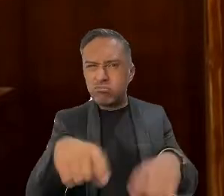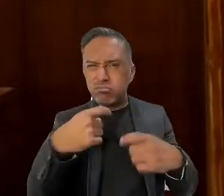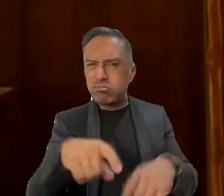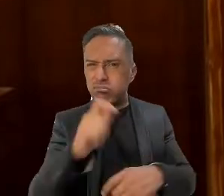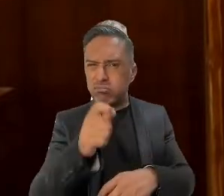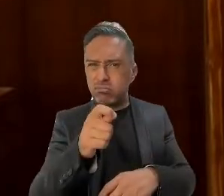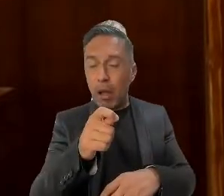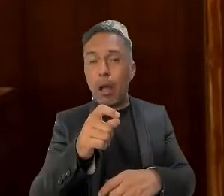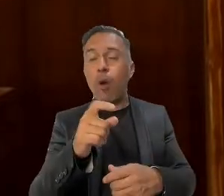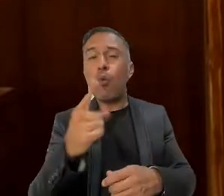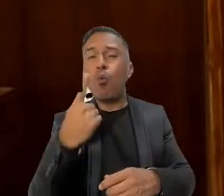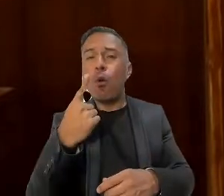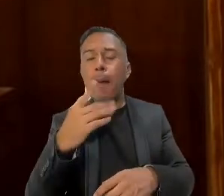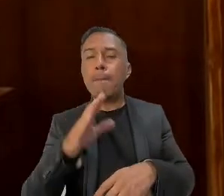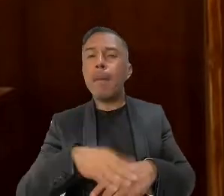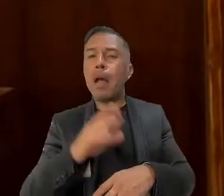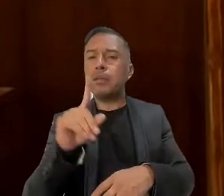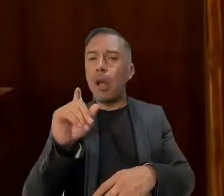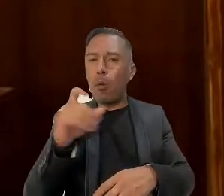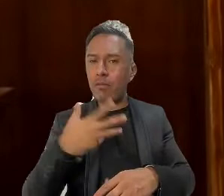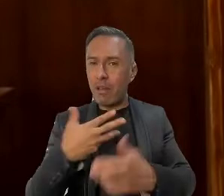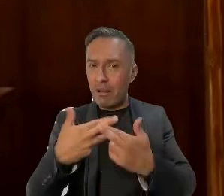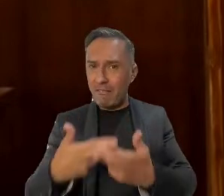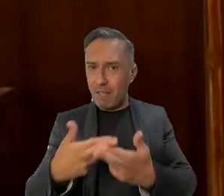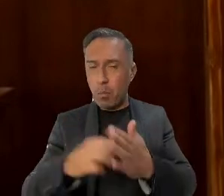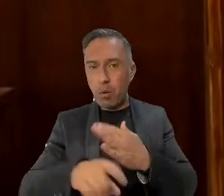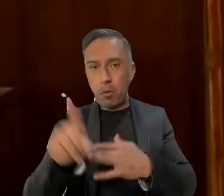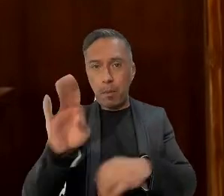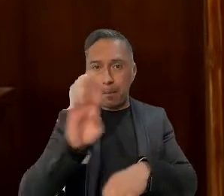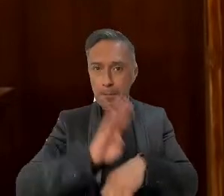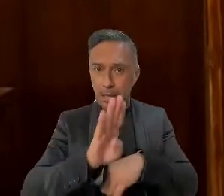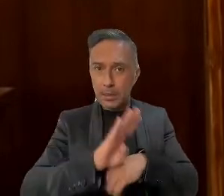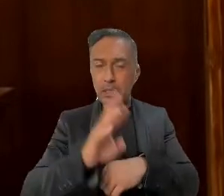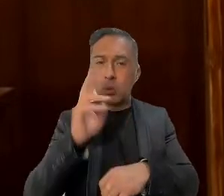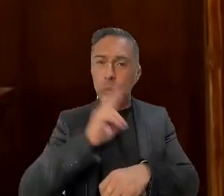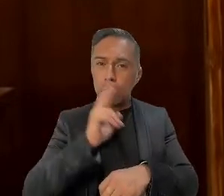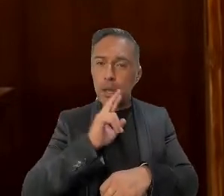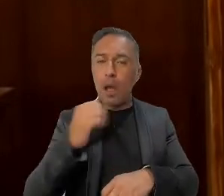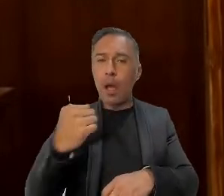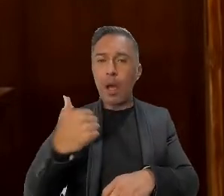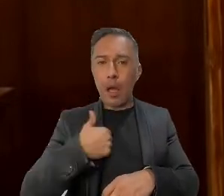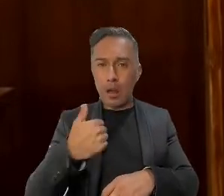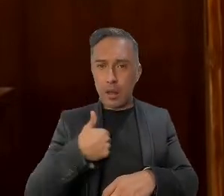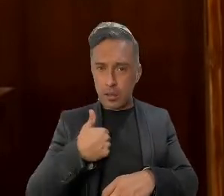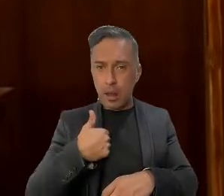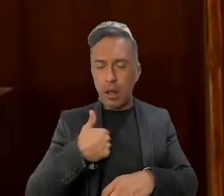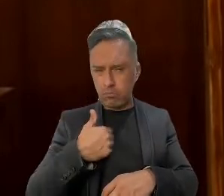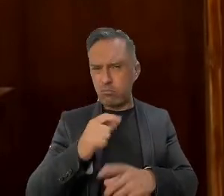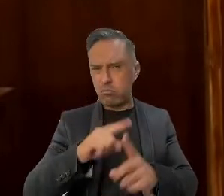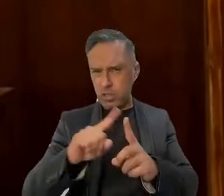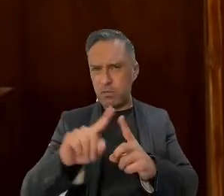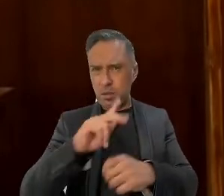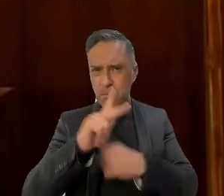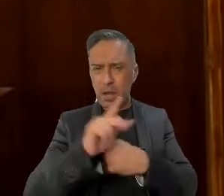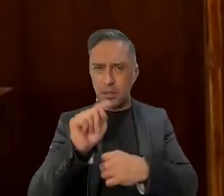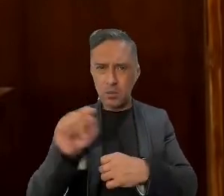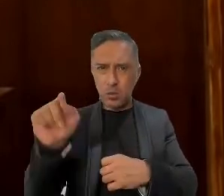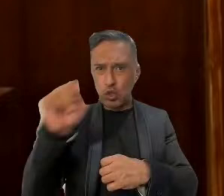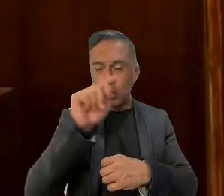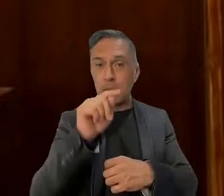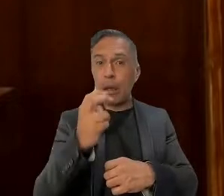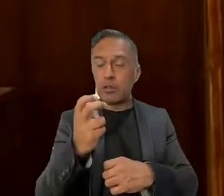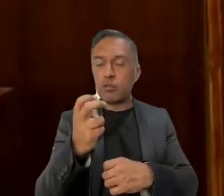agua y naciones como Brasil, Rusia, Canadá, entre otras serán las más